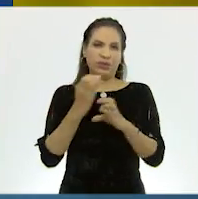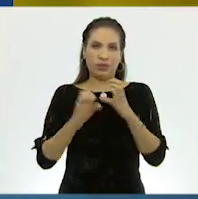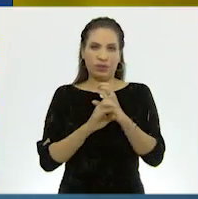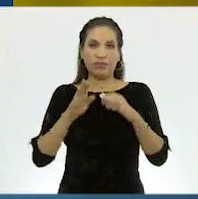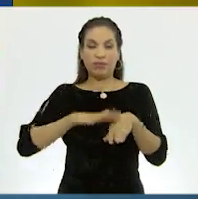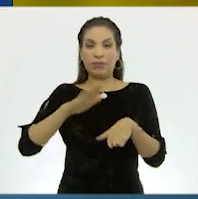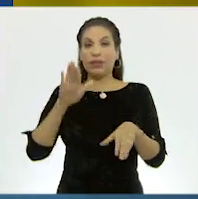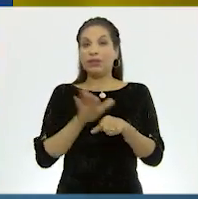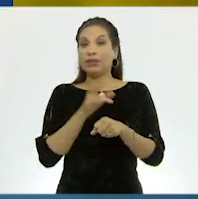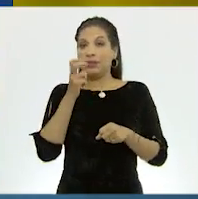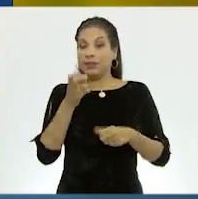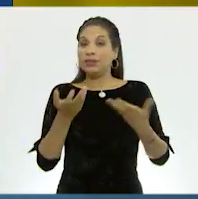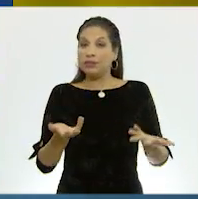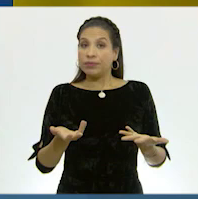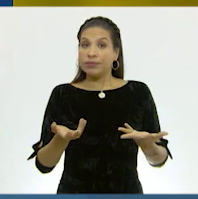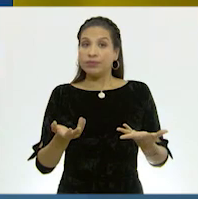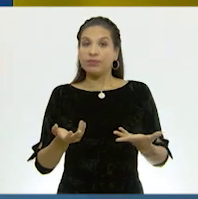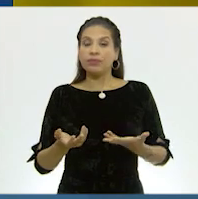Efectivamente.